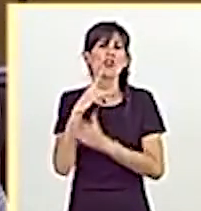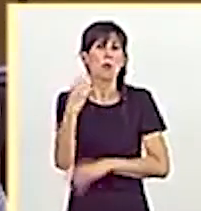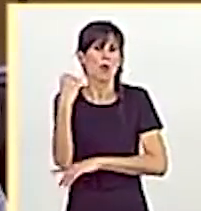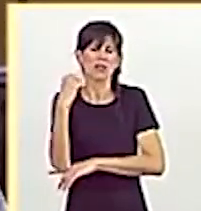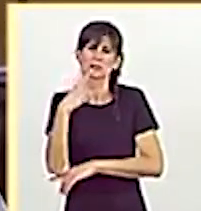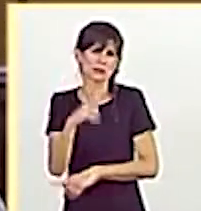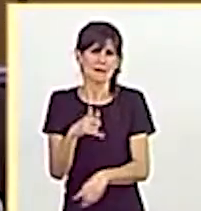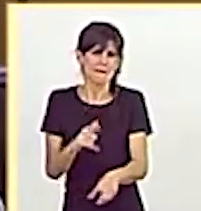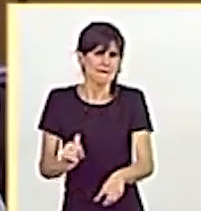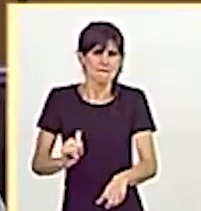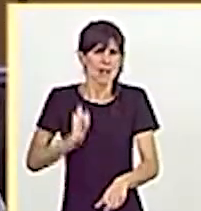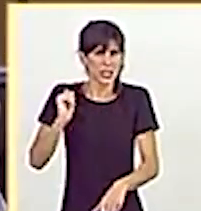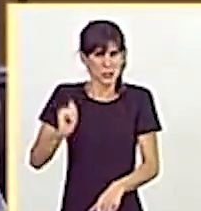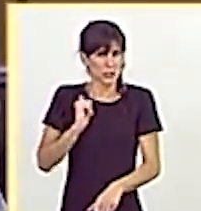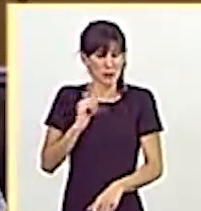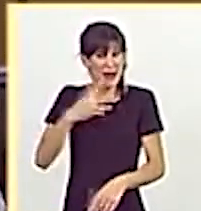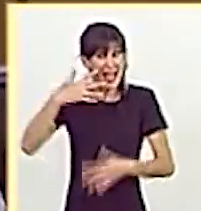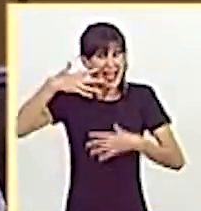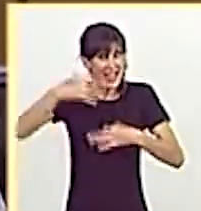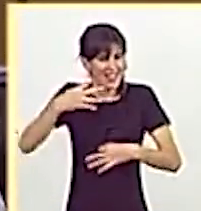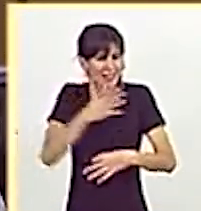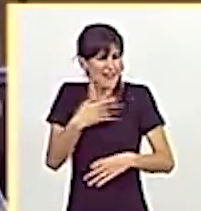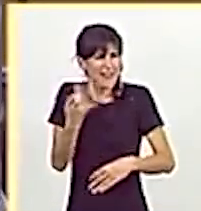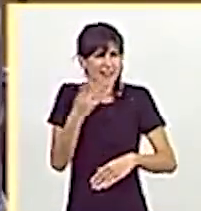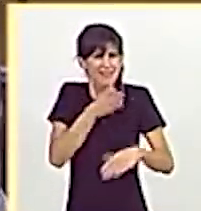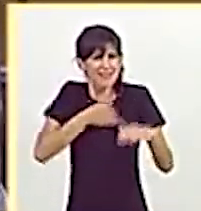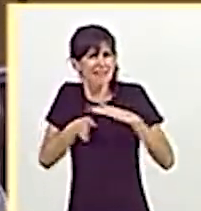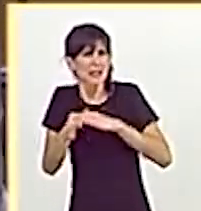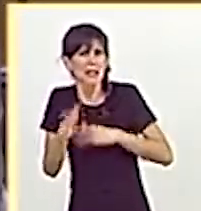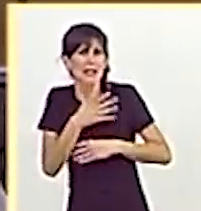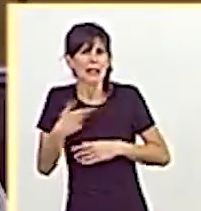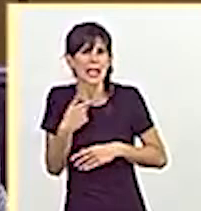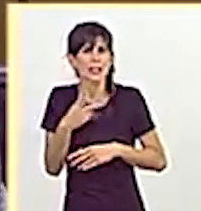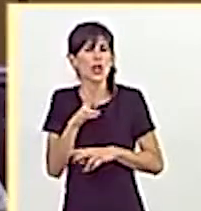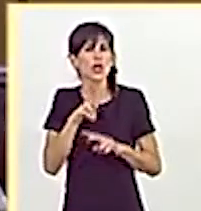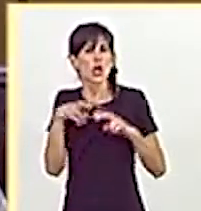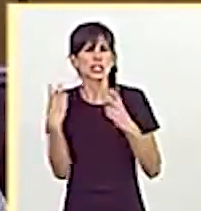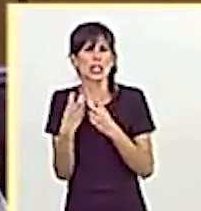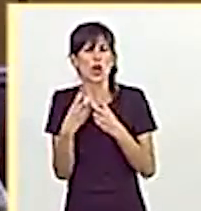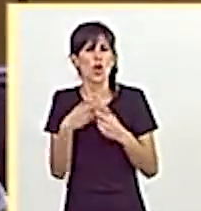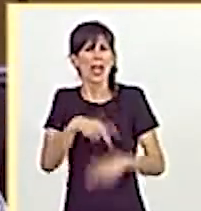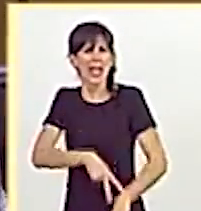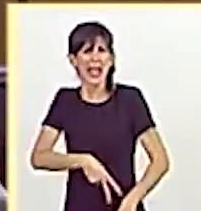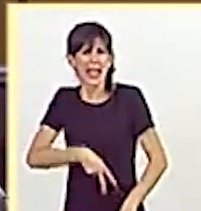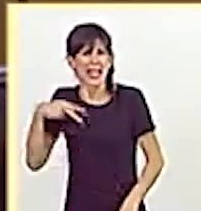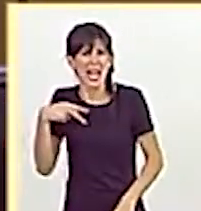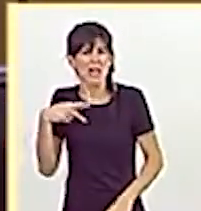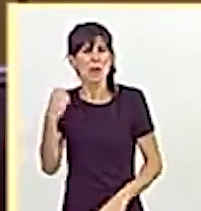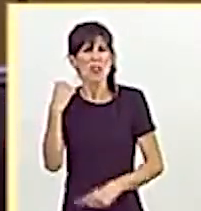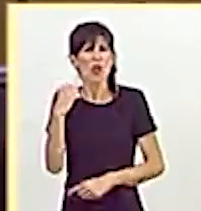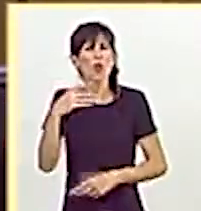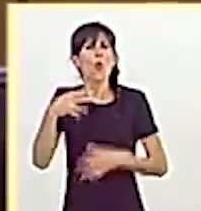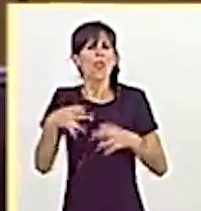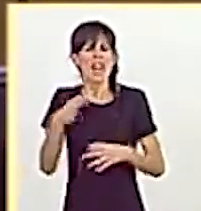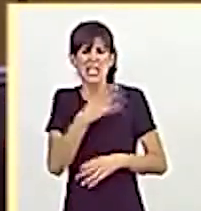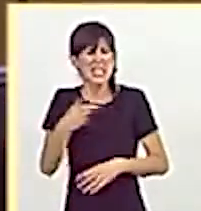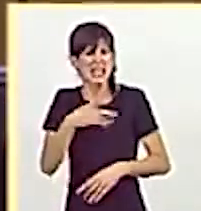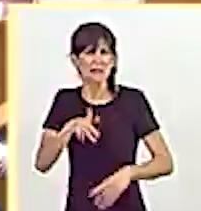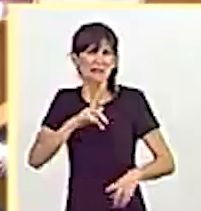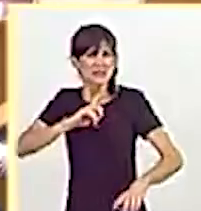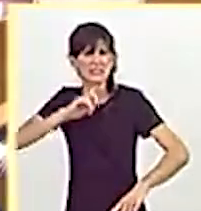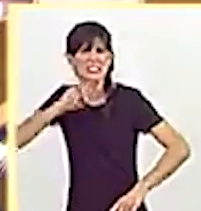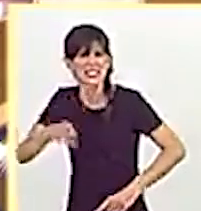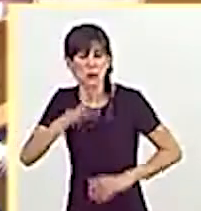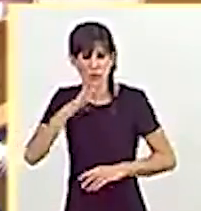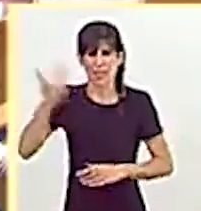falsamente porque lo que verdaderamente quieren es asaltar el Consejo General del Poder Judicial, señora Calvo, como ya